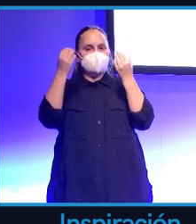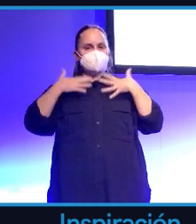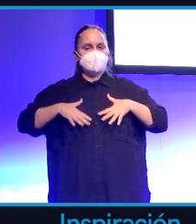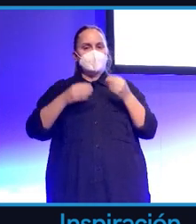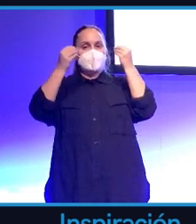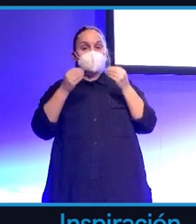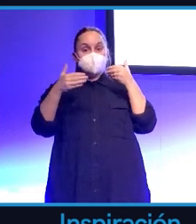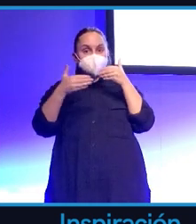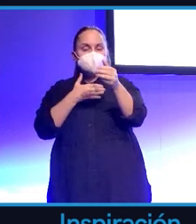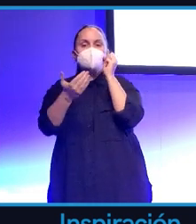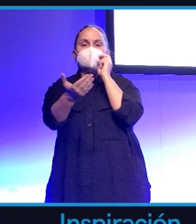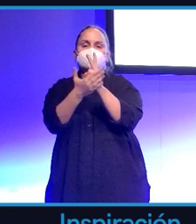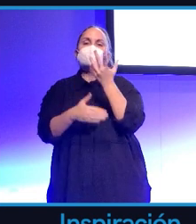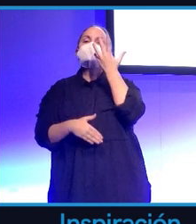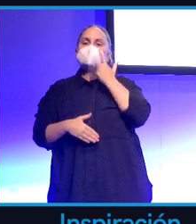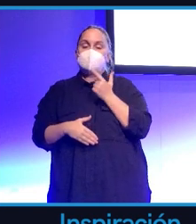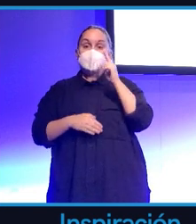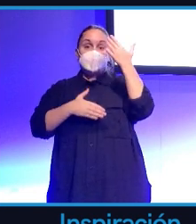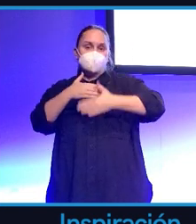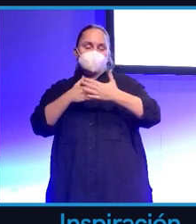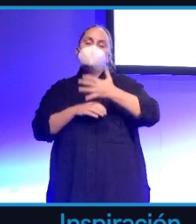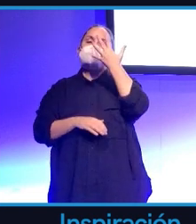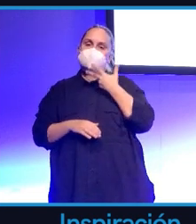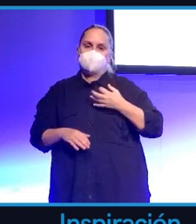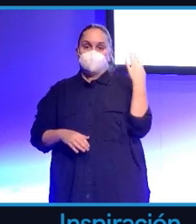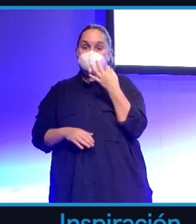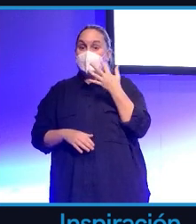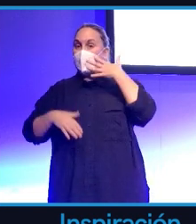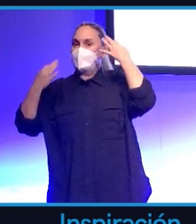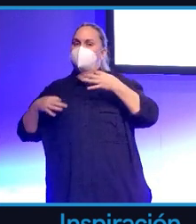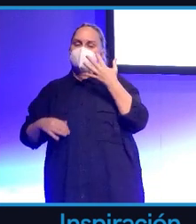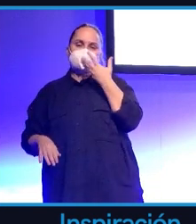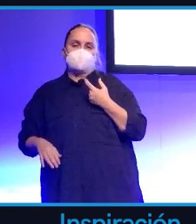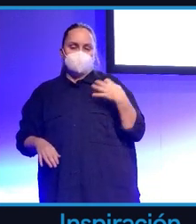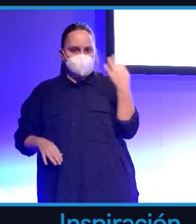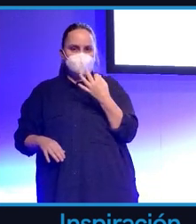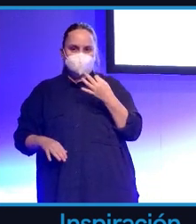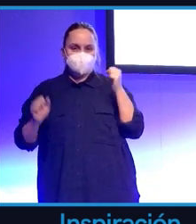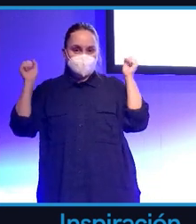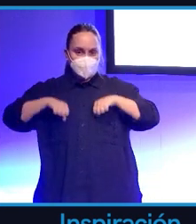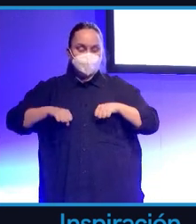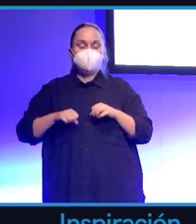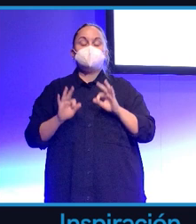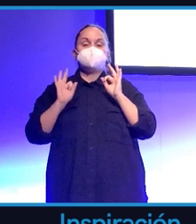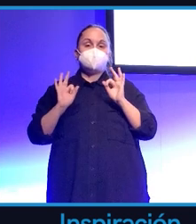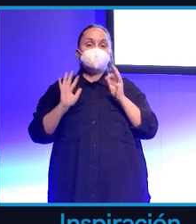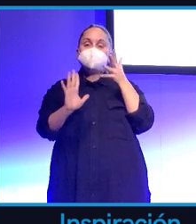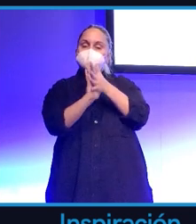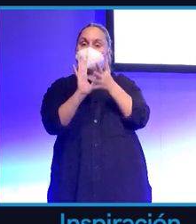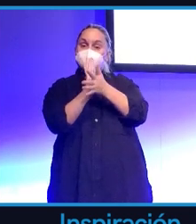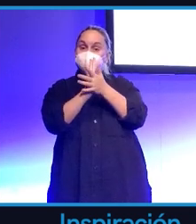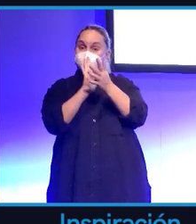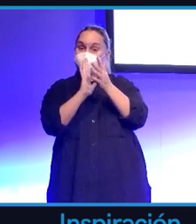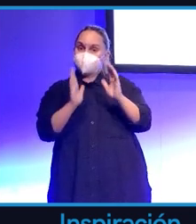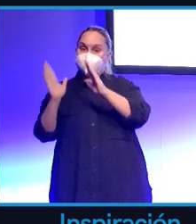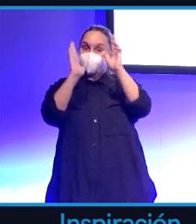retos, que conozcan las limitaciones, que conozcan los riesgos también. Entonces, en la segunda parte de BIMBORENCIA